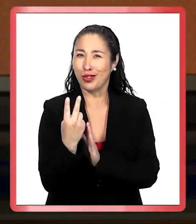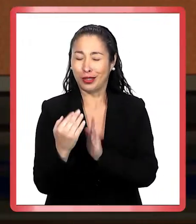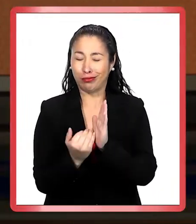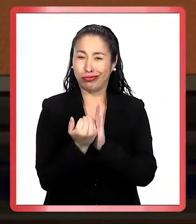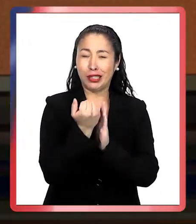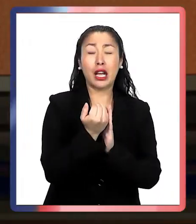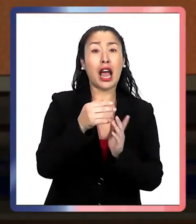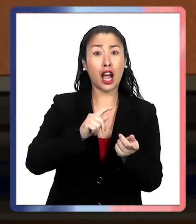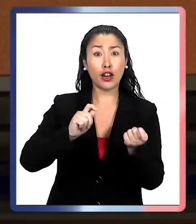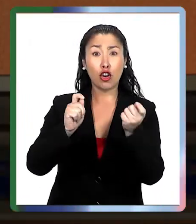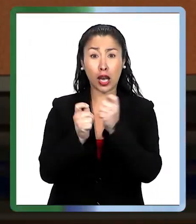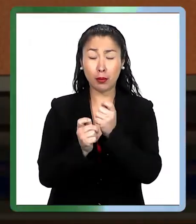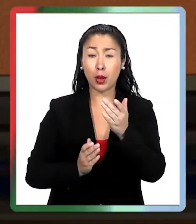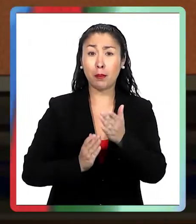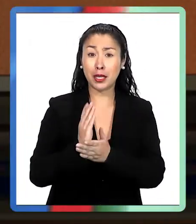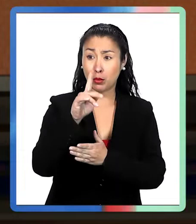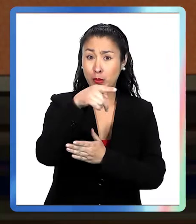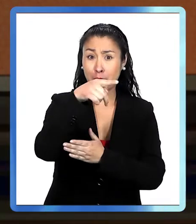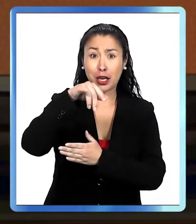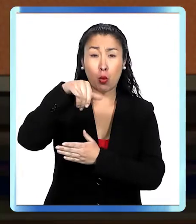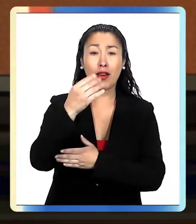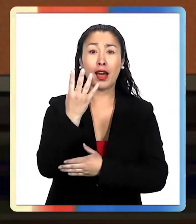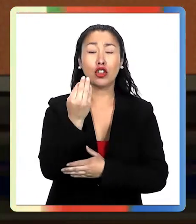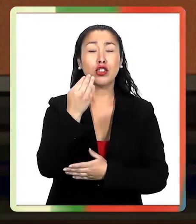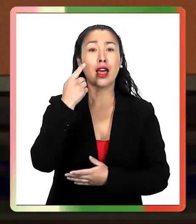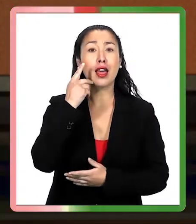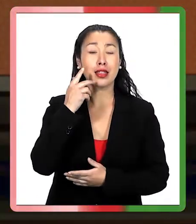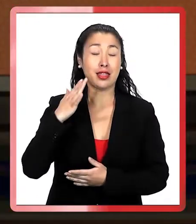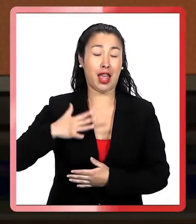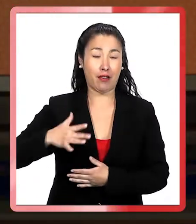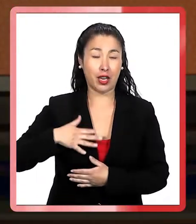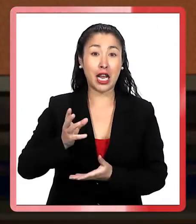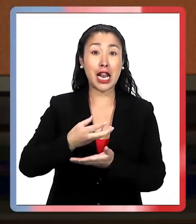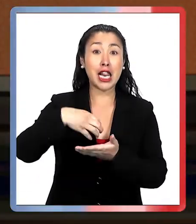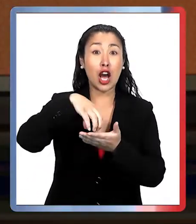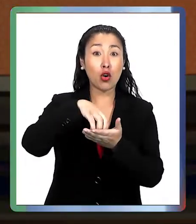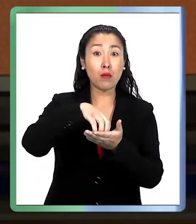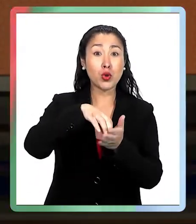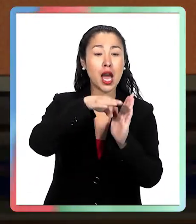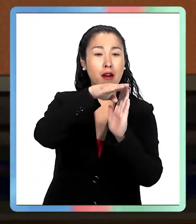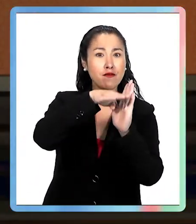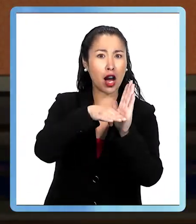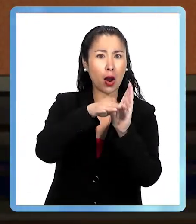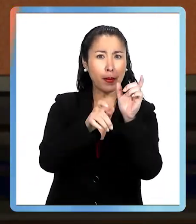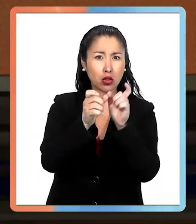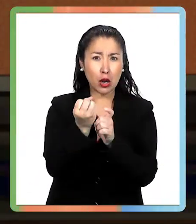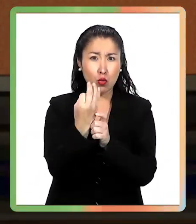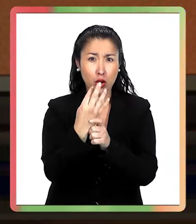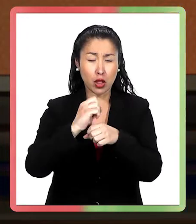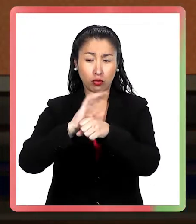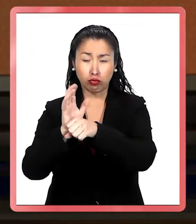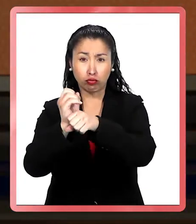y entre los cambios, a partir del próximo jueves 14 de abril, las comunas que tengan bajo número de